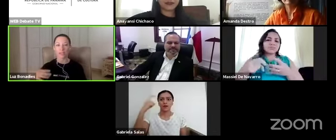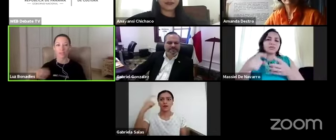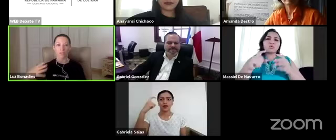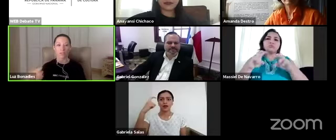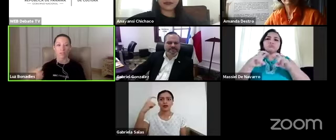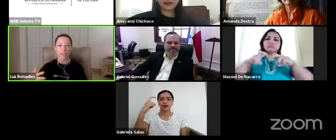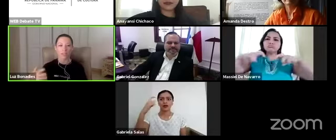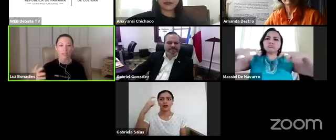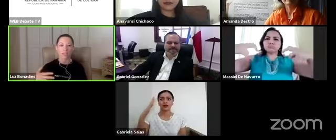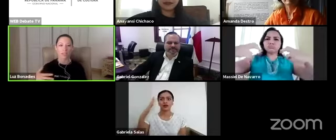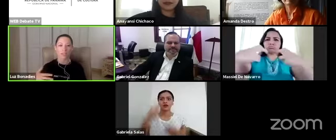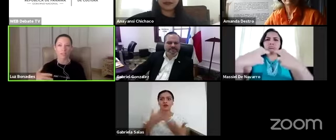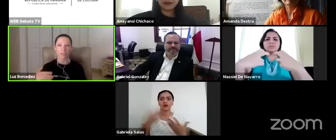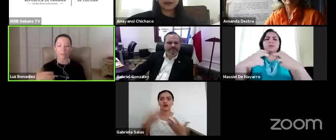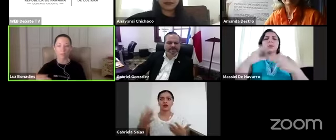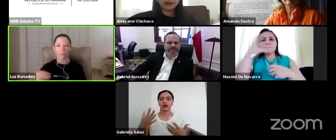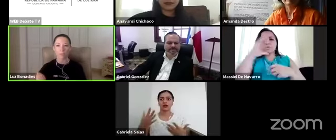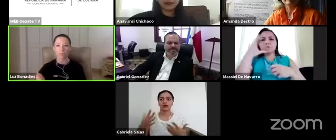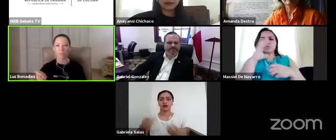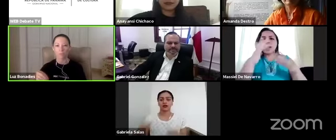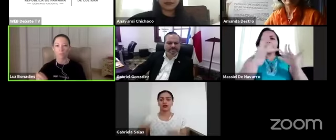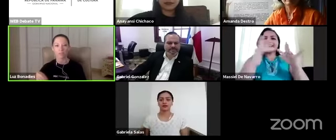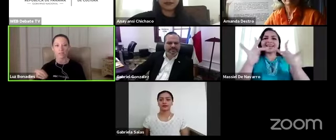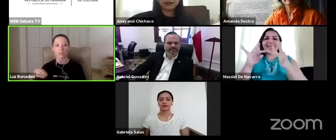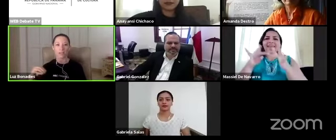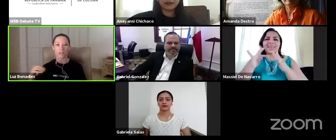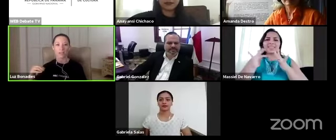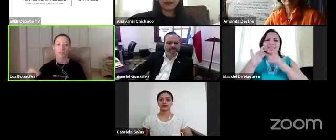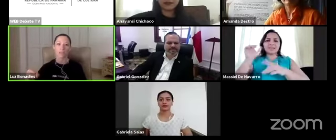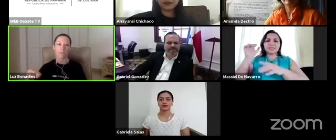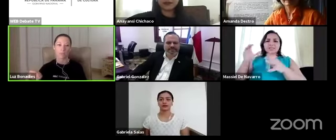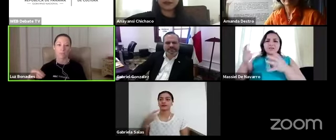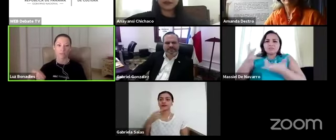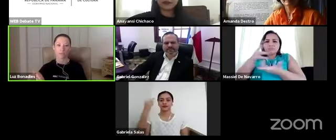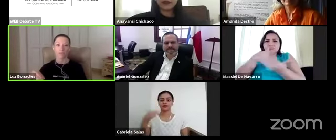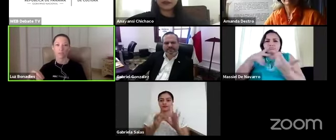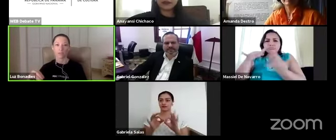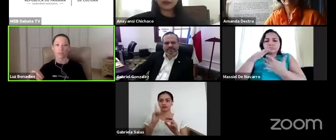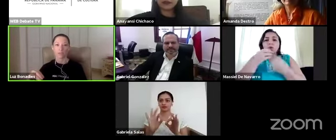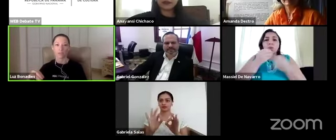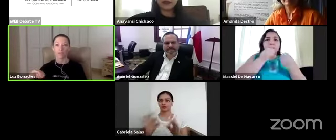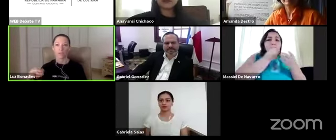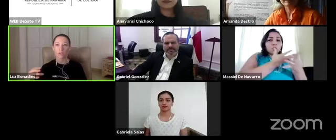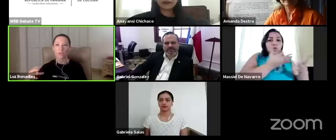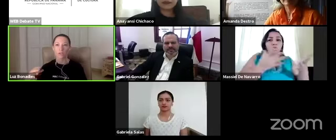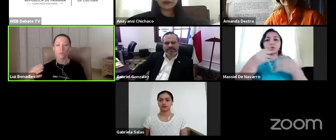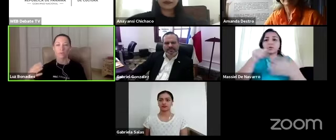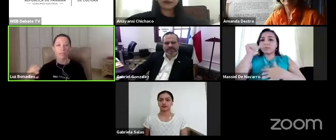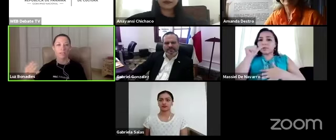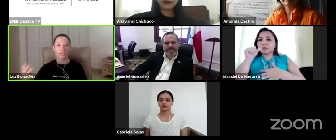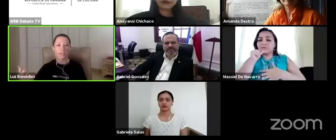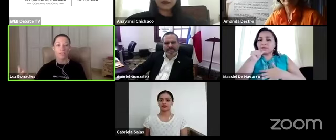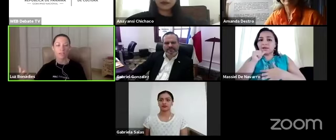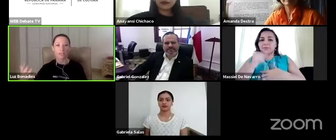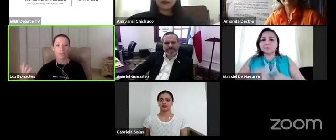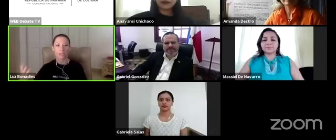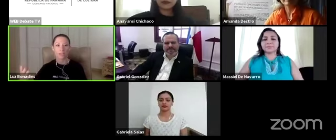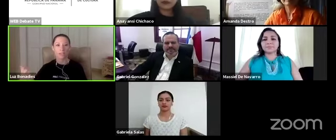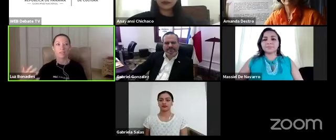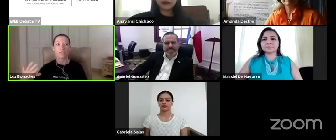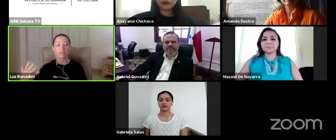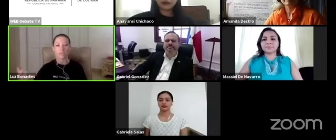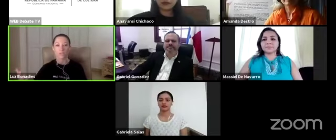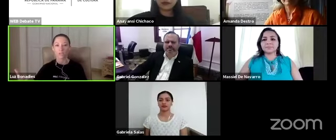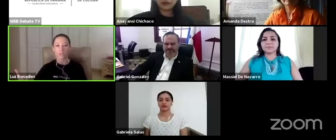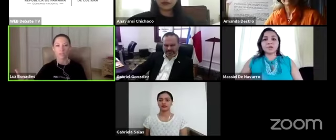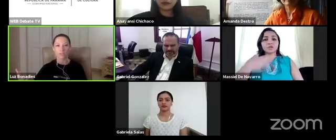redes solidarias entre instituciones públicas y privadas es el primer paso creo que con la buena guía y la buena